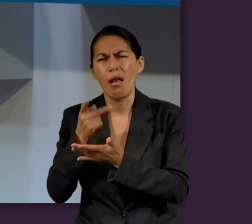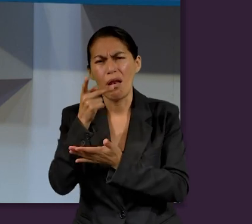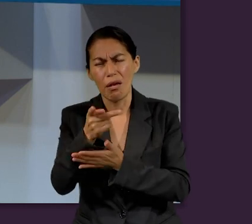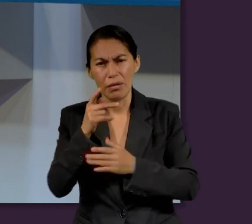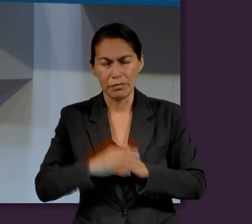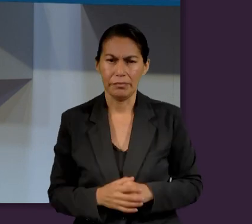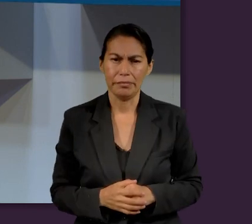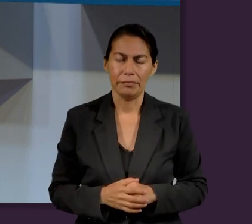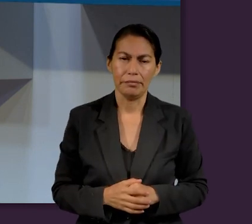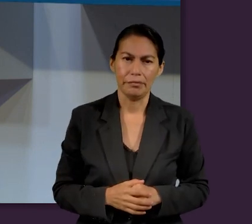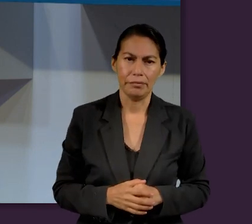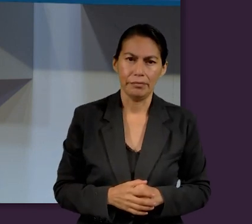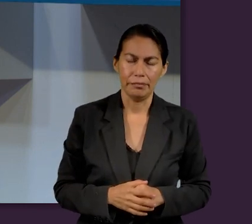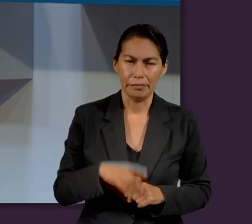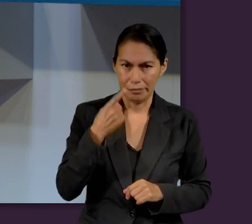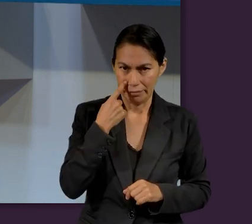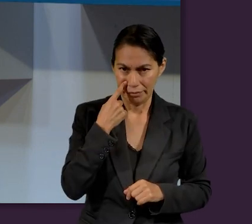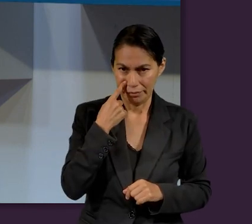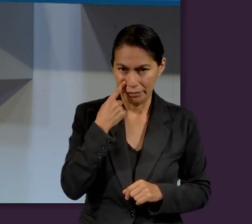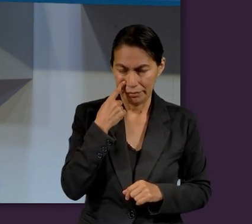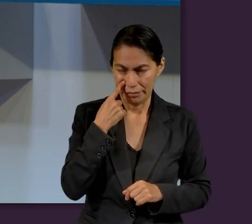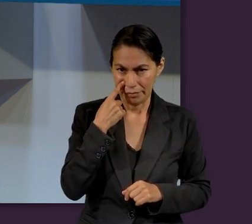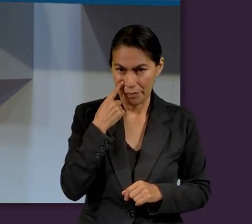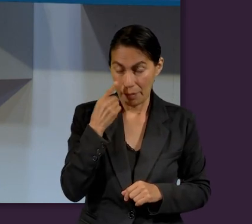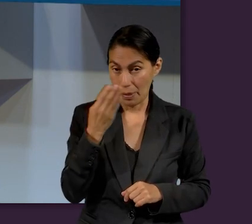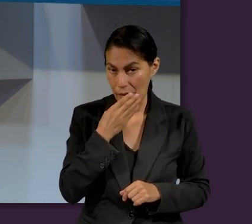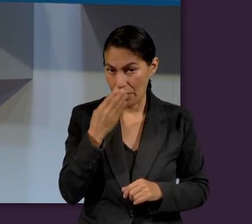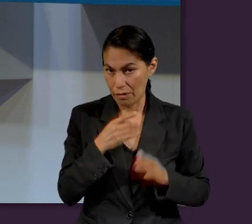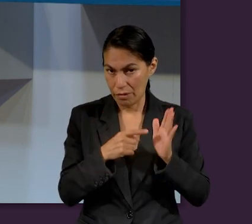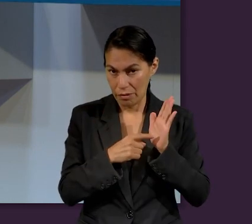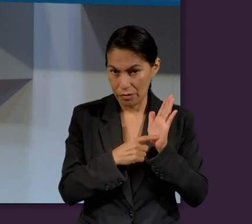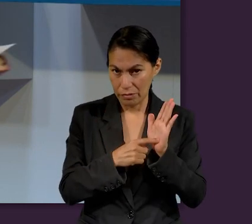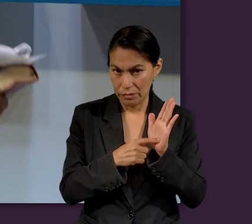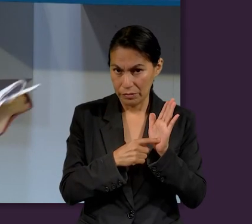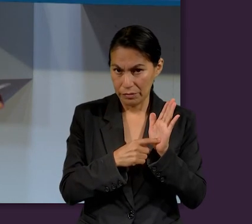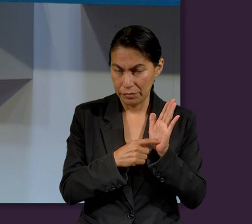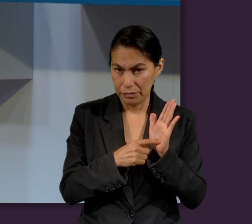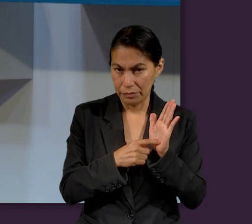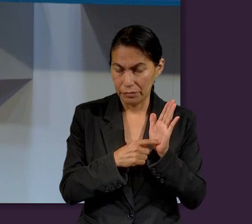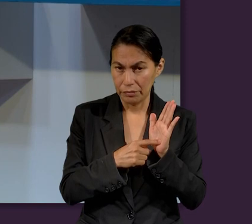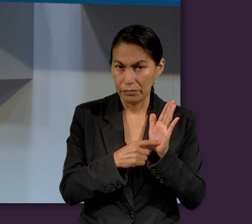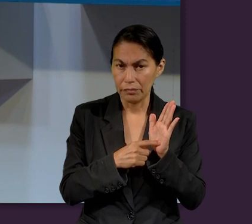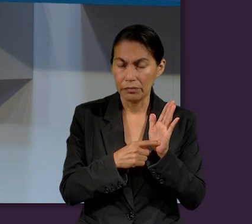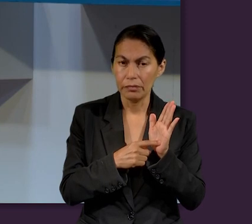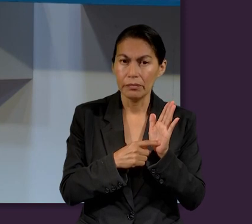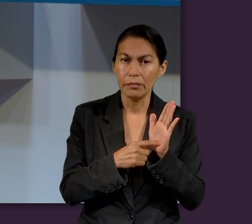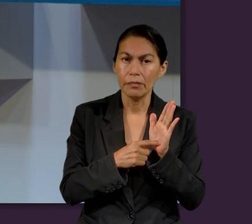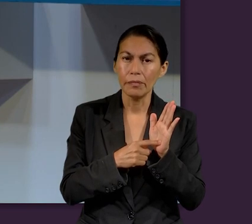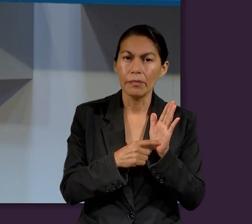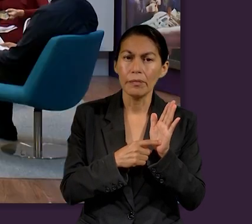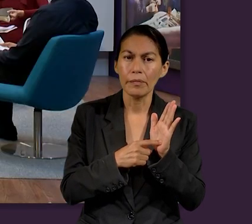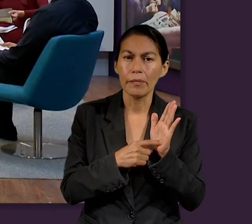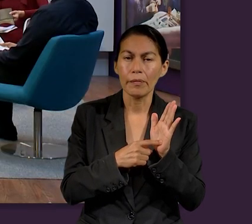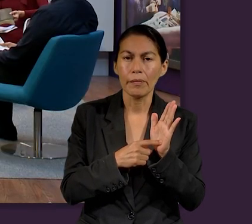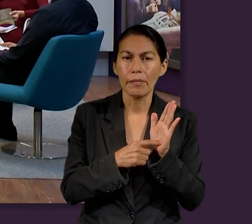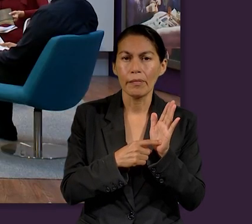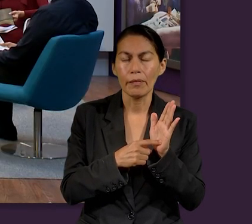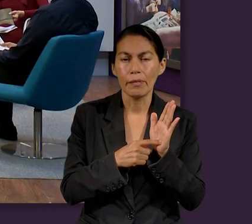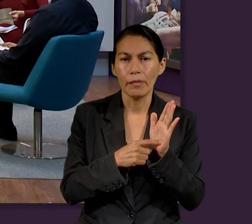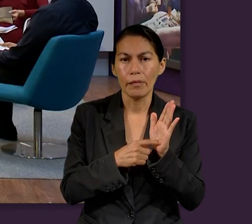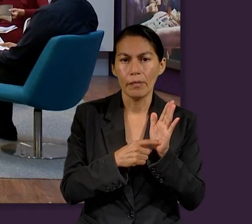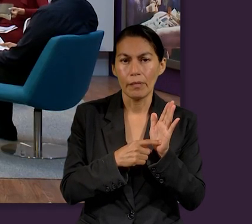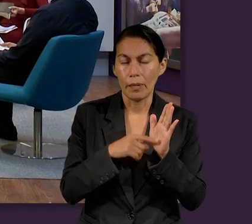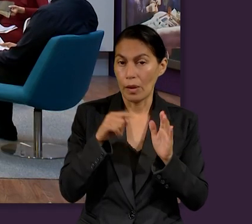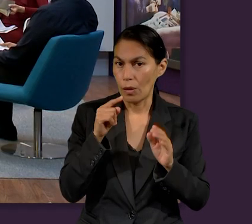La recompensa, la palabra del Señor lo apertura, lo abre, diciendo que